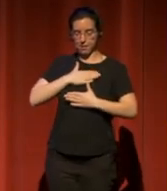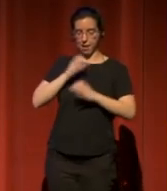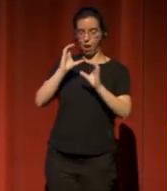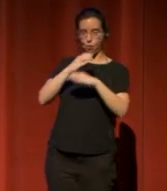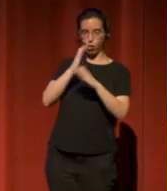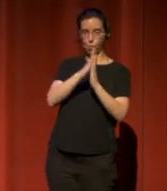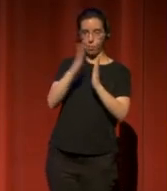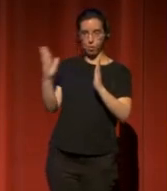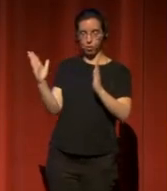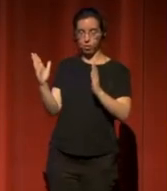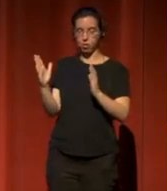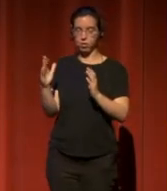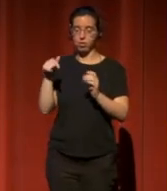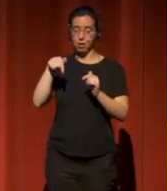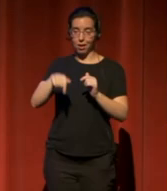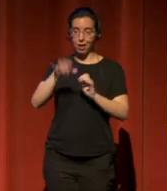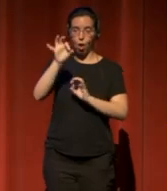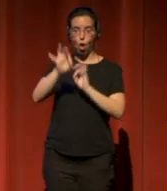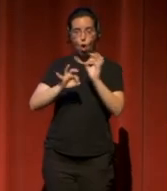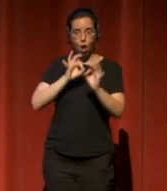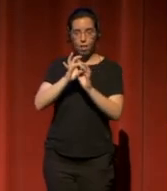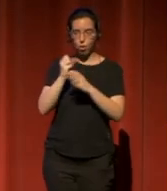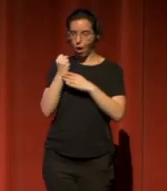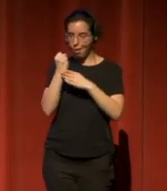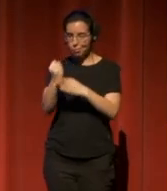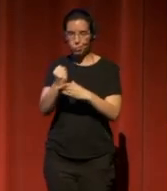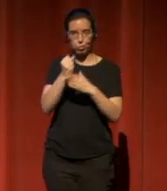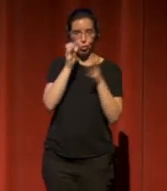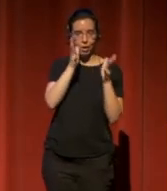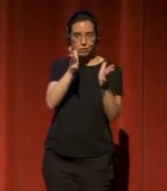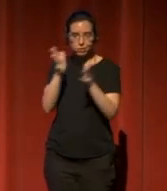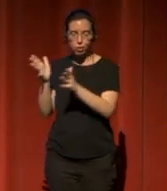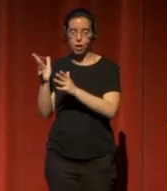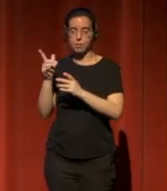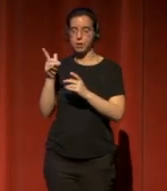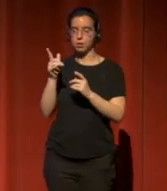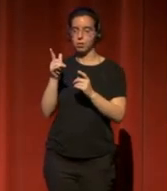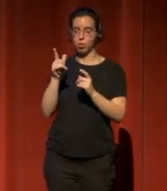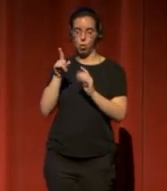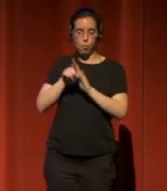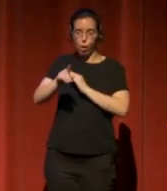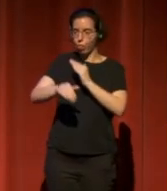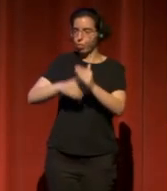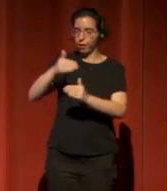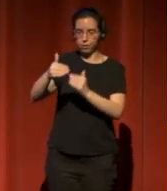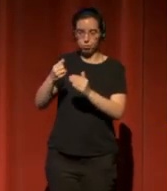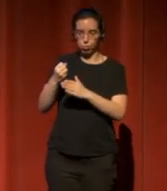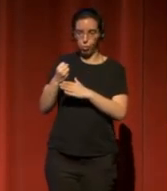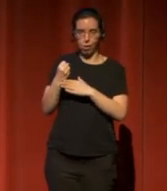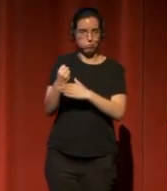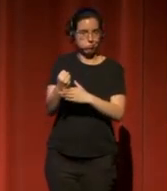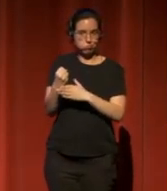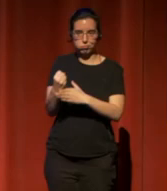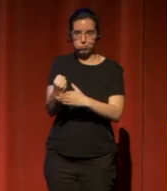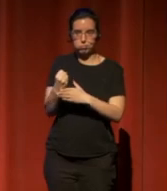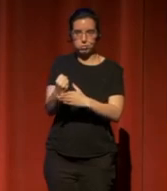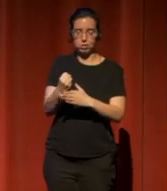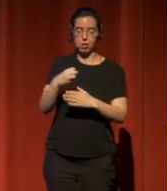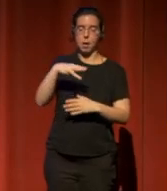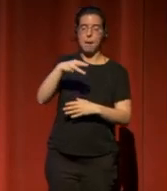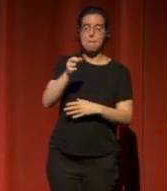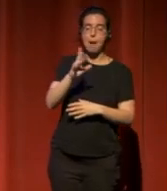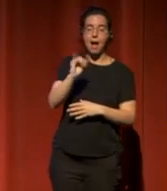Desde la organización damos apoyo y asesoramiento a lo largo de todo el proceso. Lo hacemos, Mariana